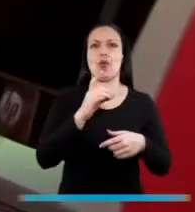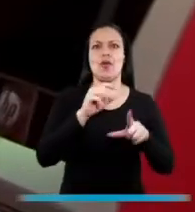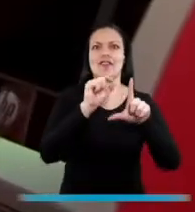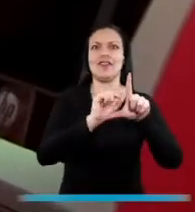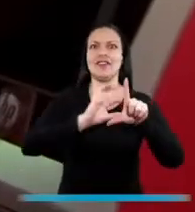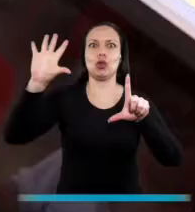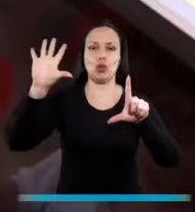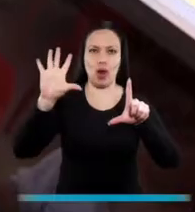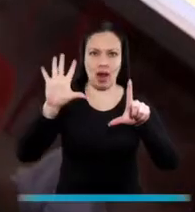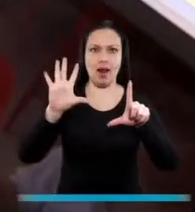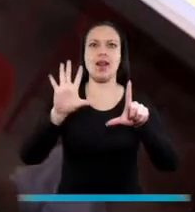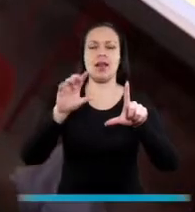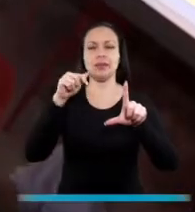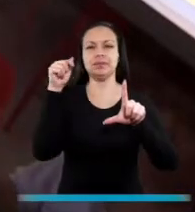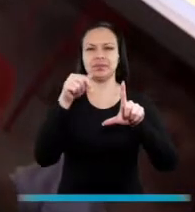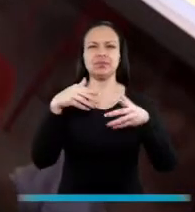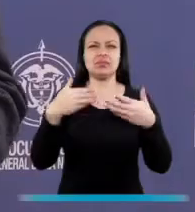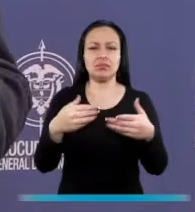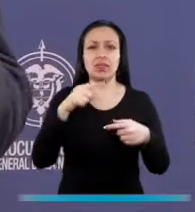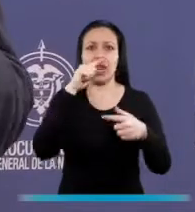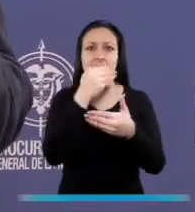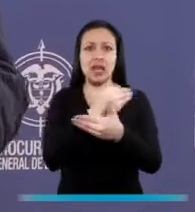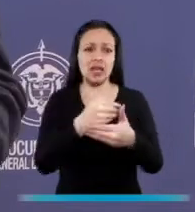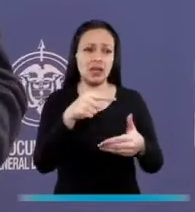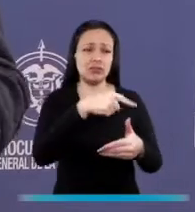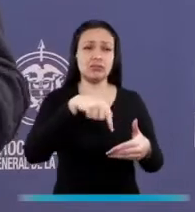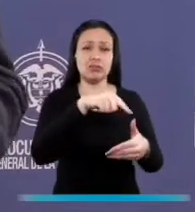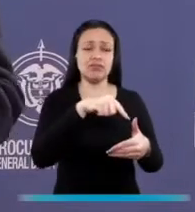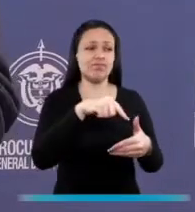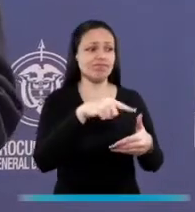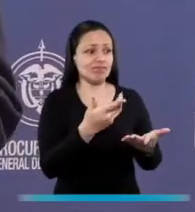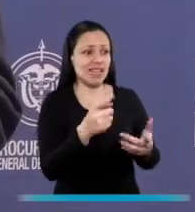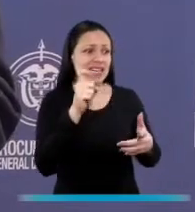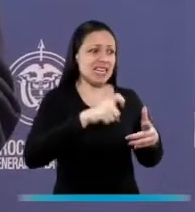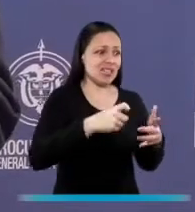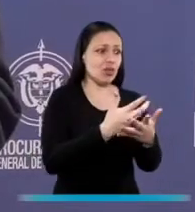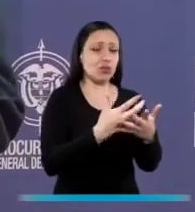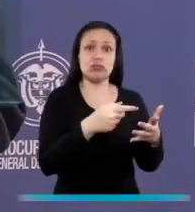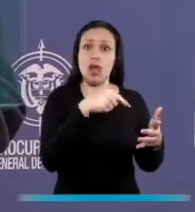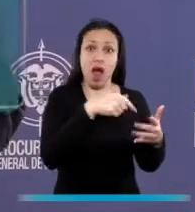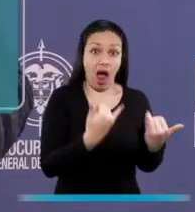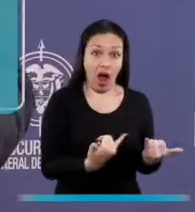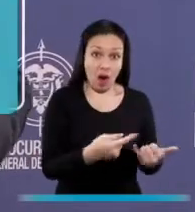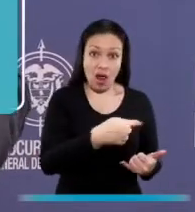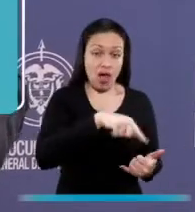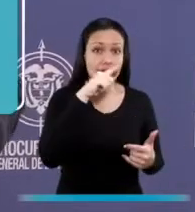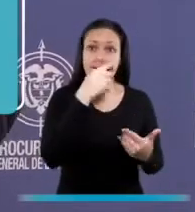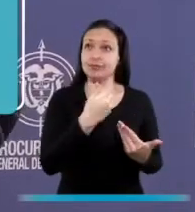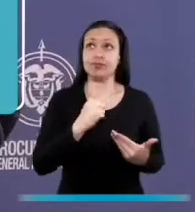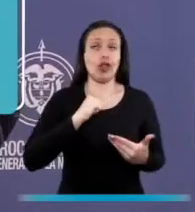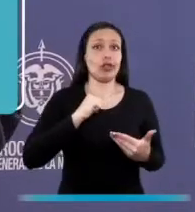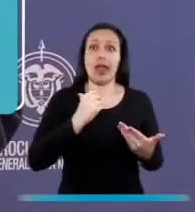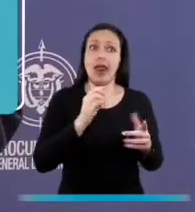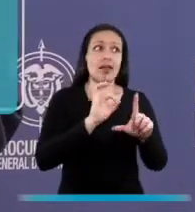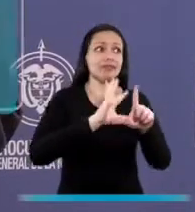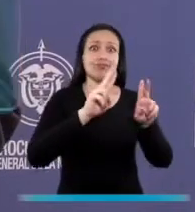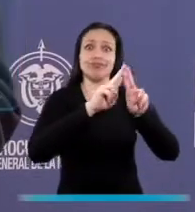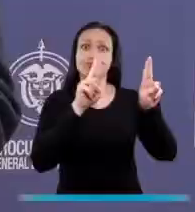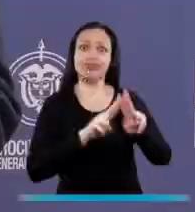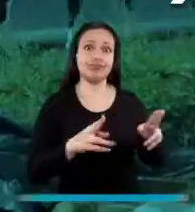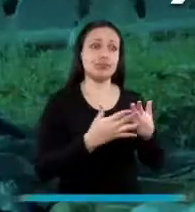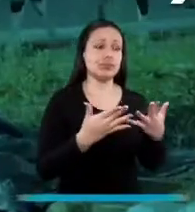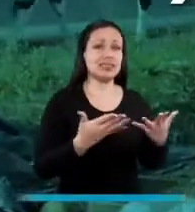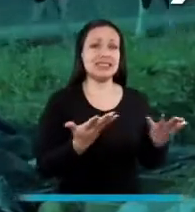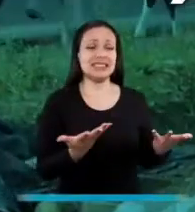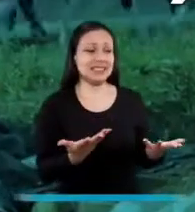Colombia va a dos o tres velocidades y buena parte de los niños de las clases menos favorecidas no tienen acceso a la educación digital.